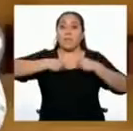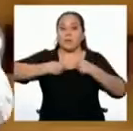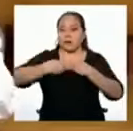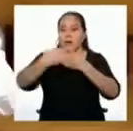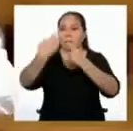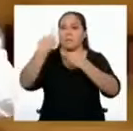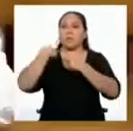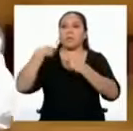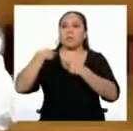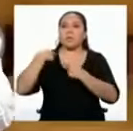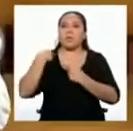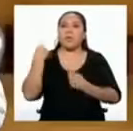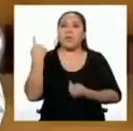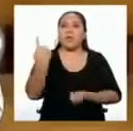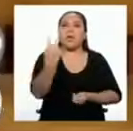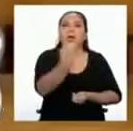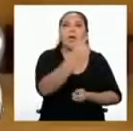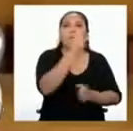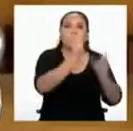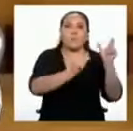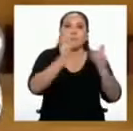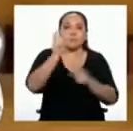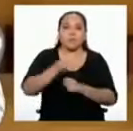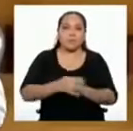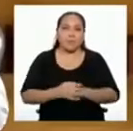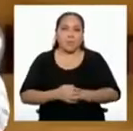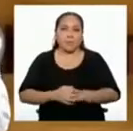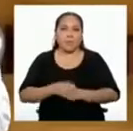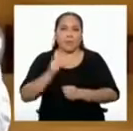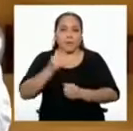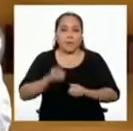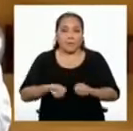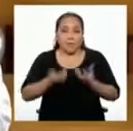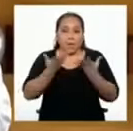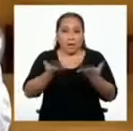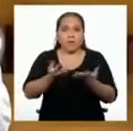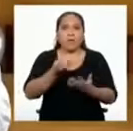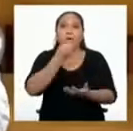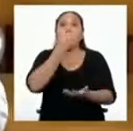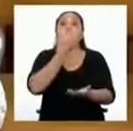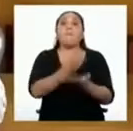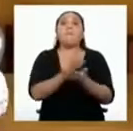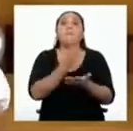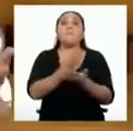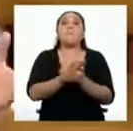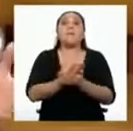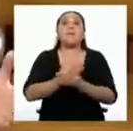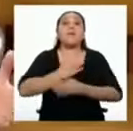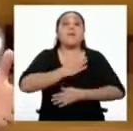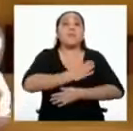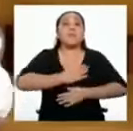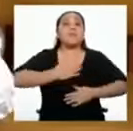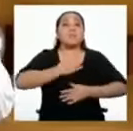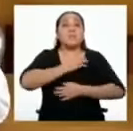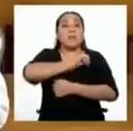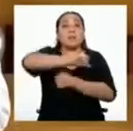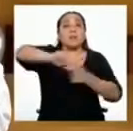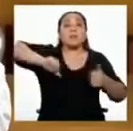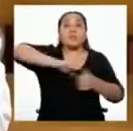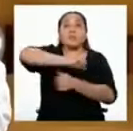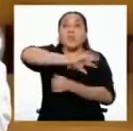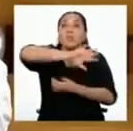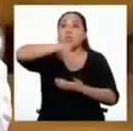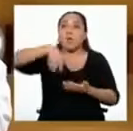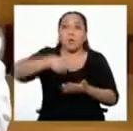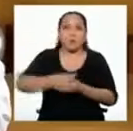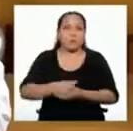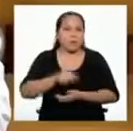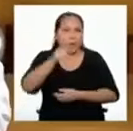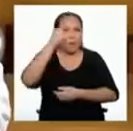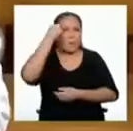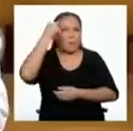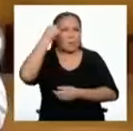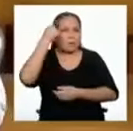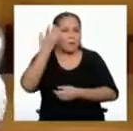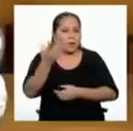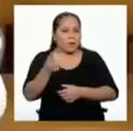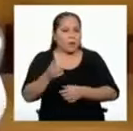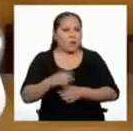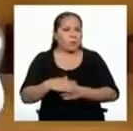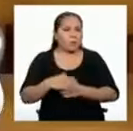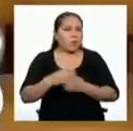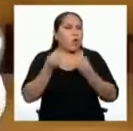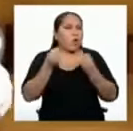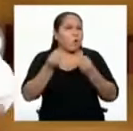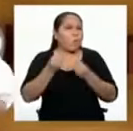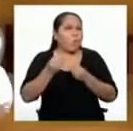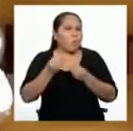como ciudadanos responsables para garantizar el bien común. ¿Te has puesto a pensar cómo serán los espacios públicos